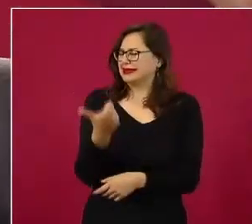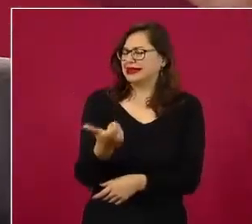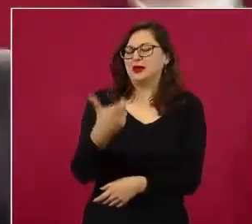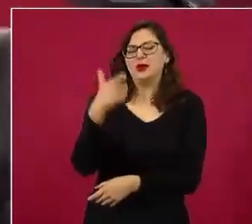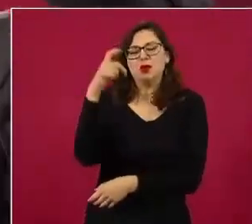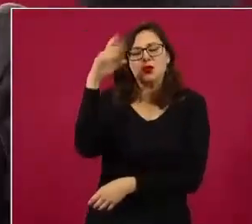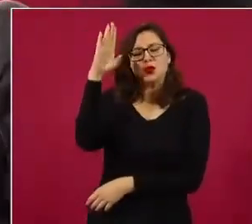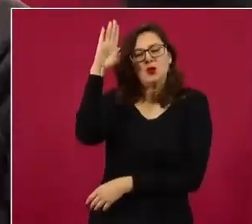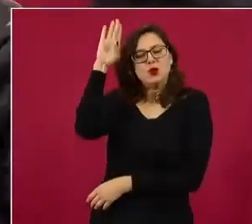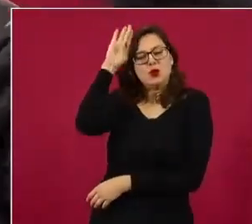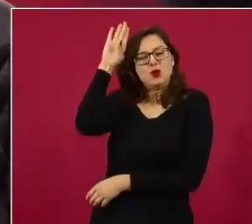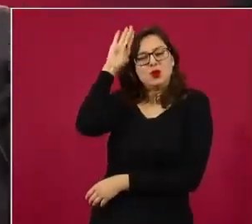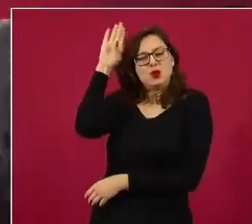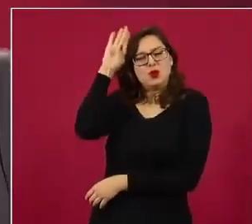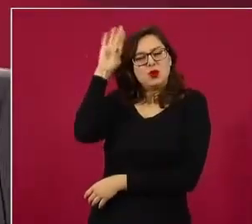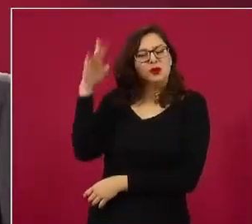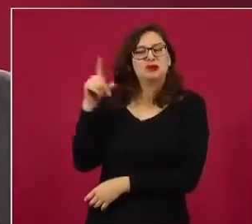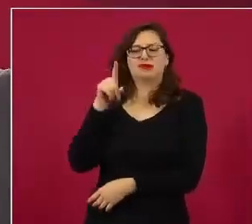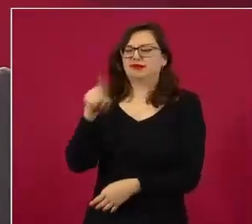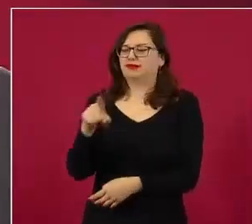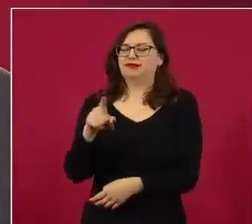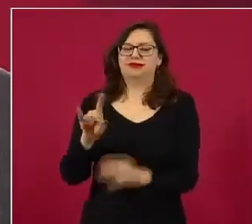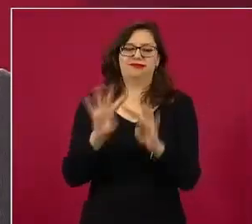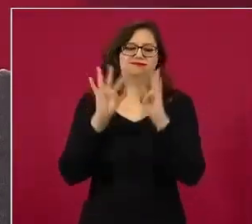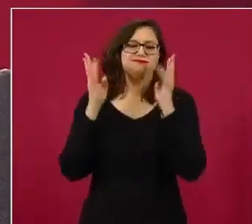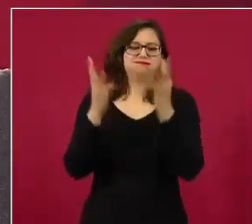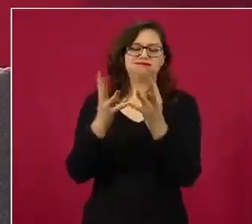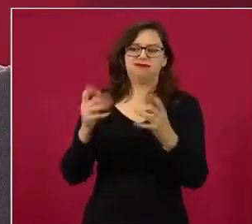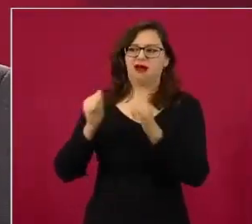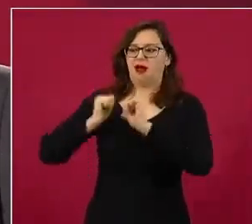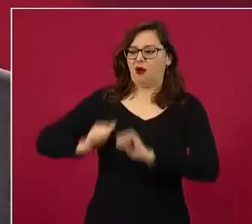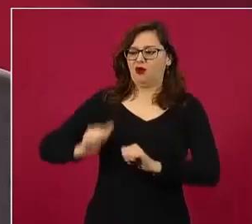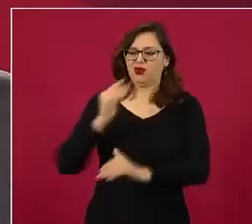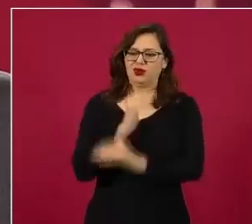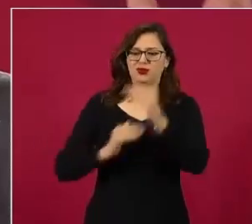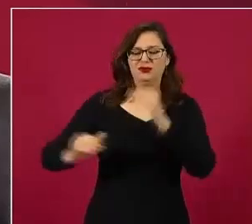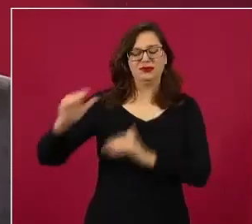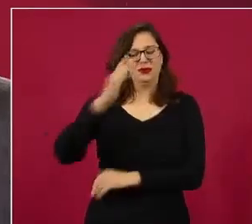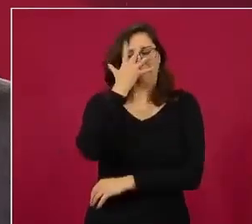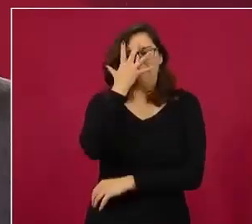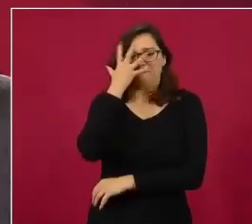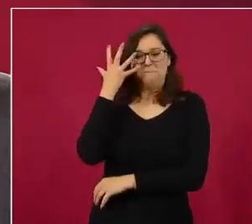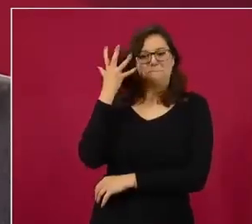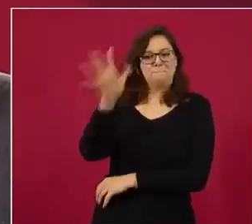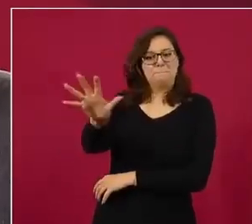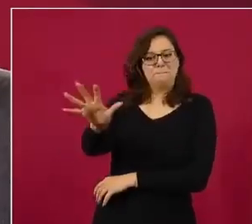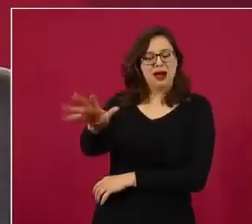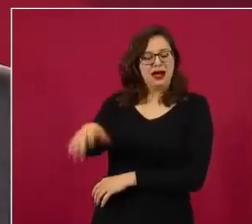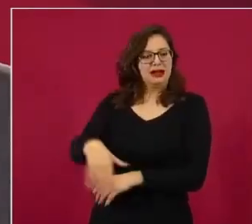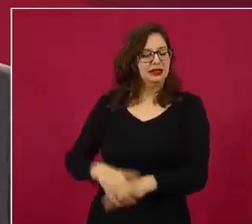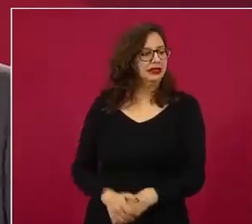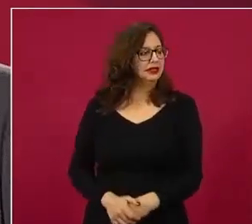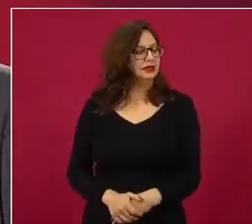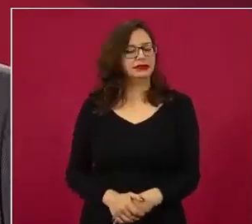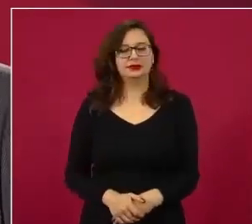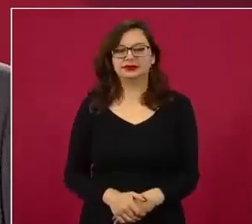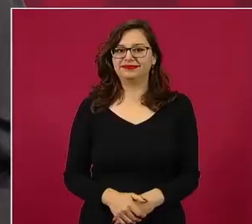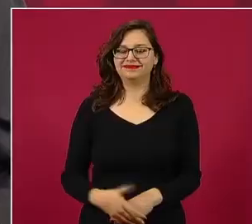integrantes. Me refiero a los de arriba. Es una vergüenza que ganen más que el presidente.